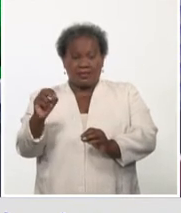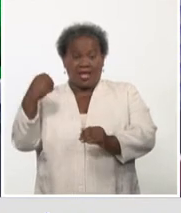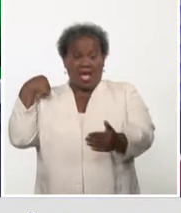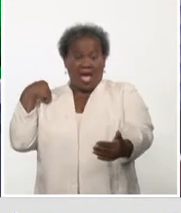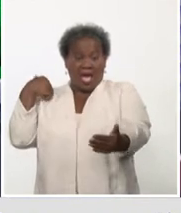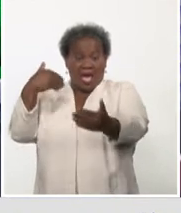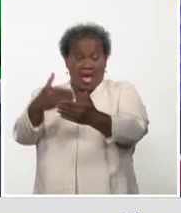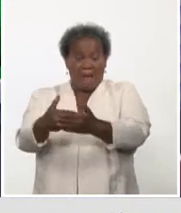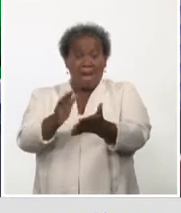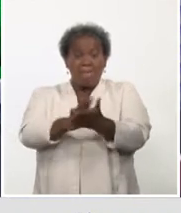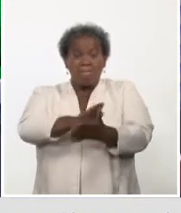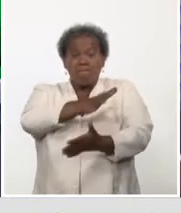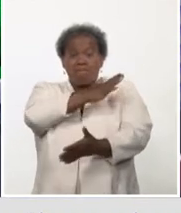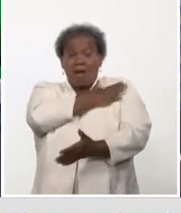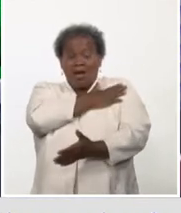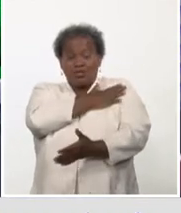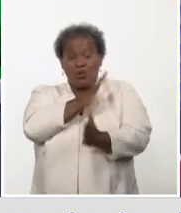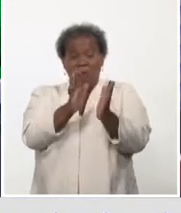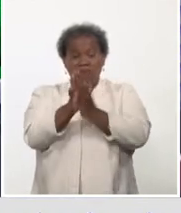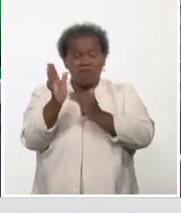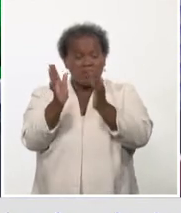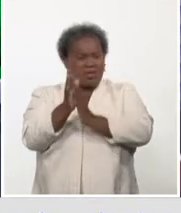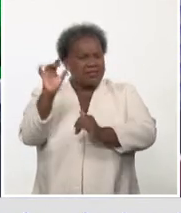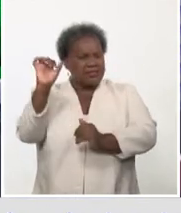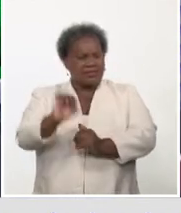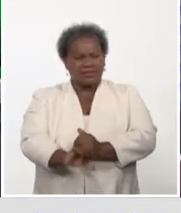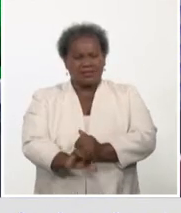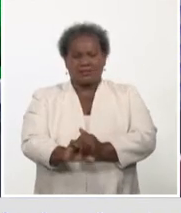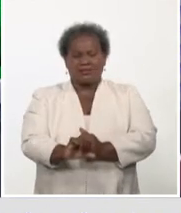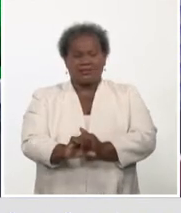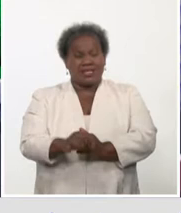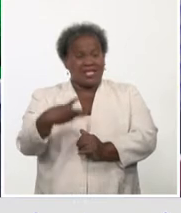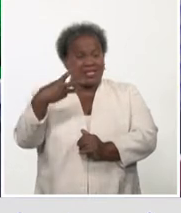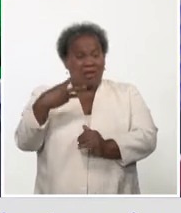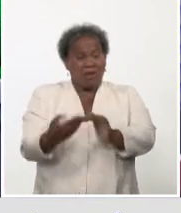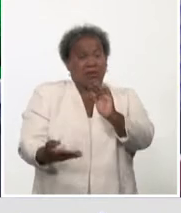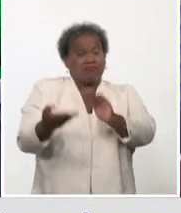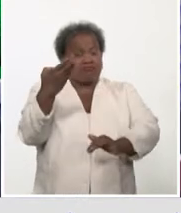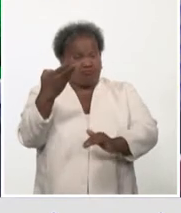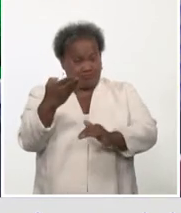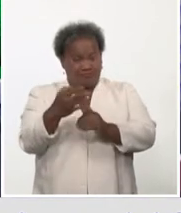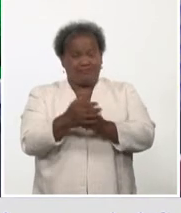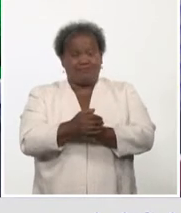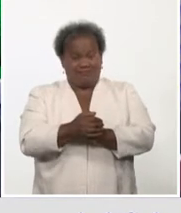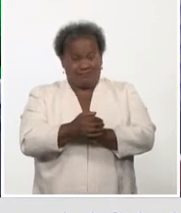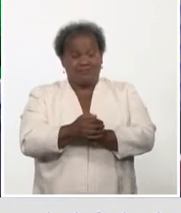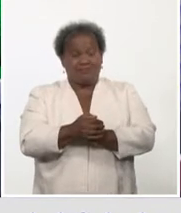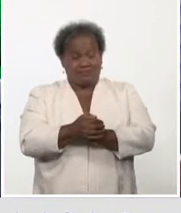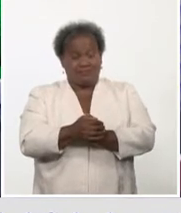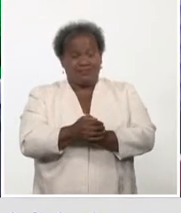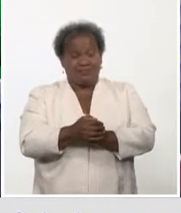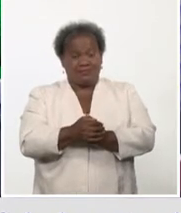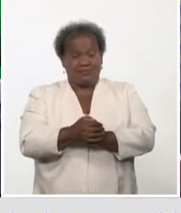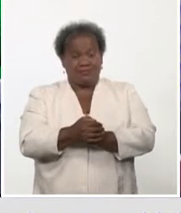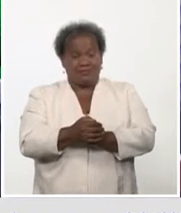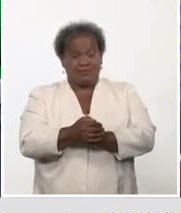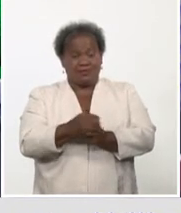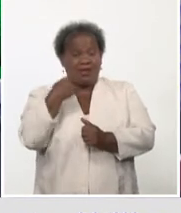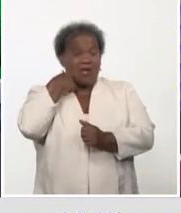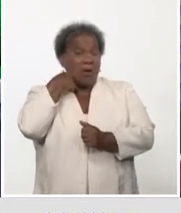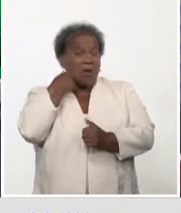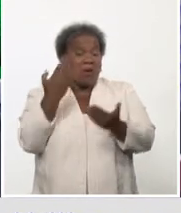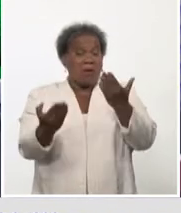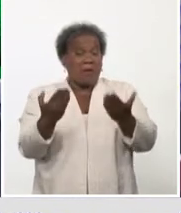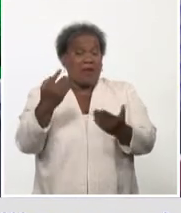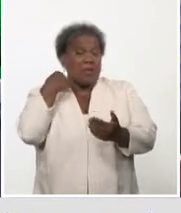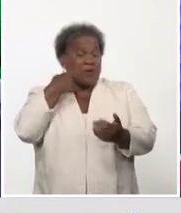de marzo, que ha sido el de peor comportamiento, triplica en número solamente en ese mes lo que habíamos tenido en el año anterior. Es decir, que estamos